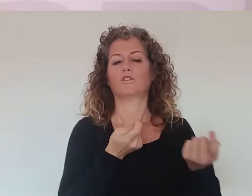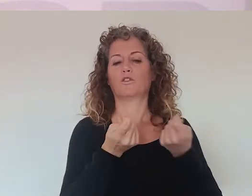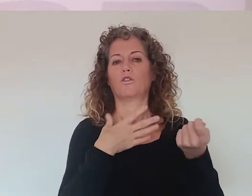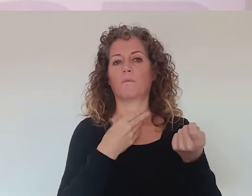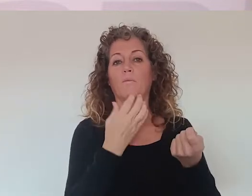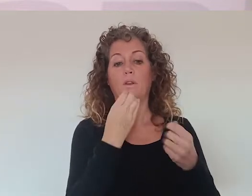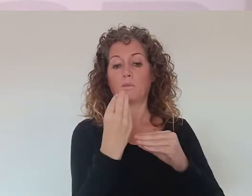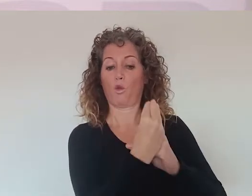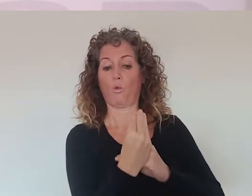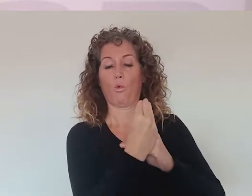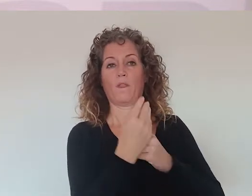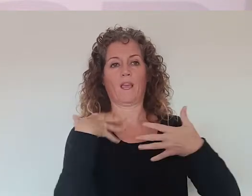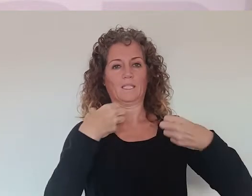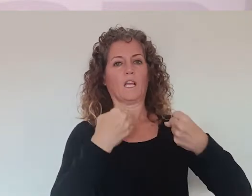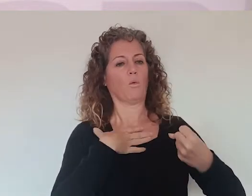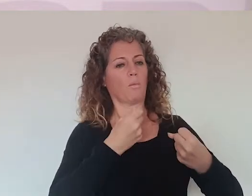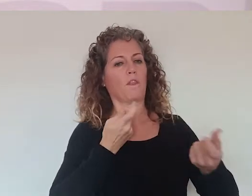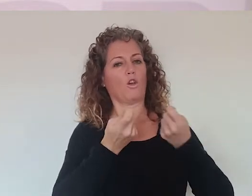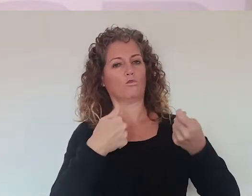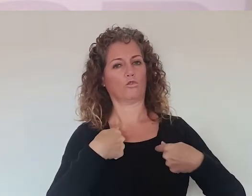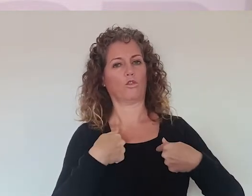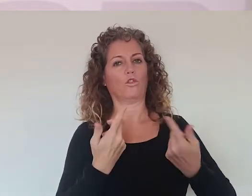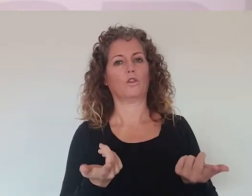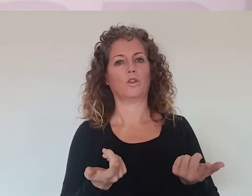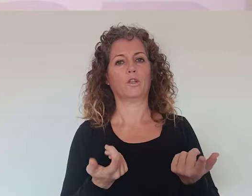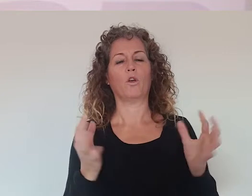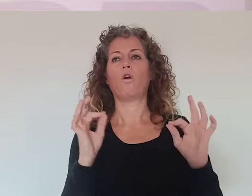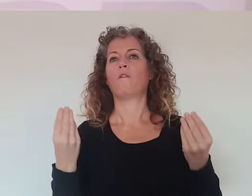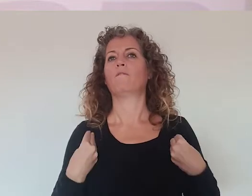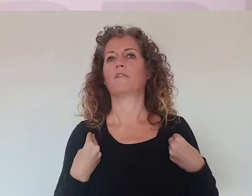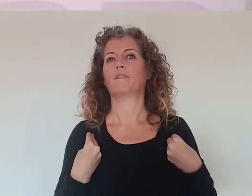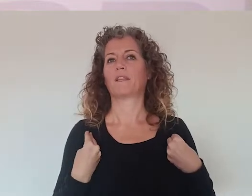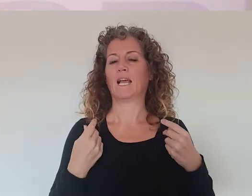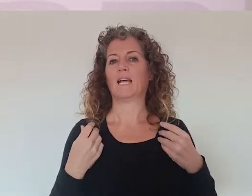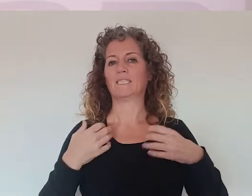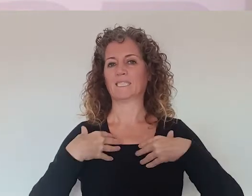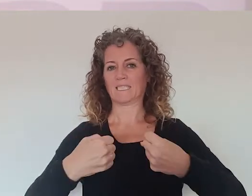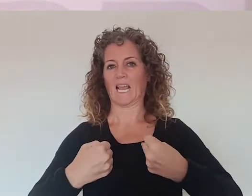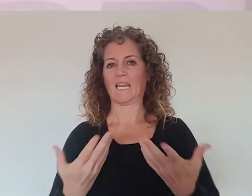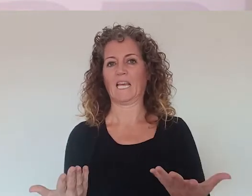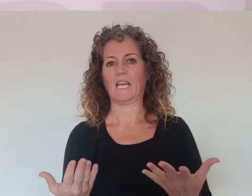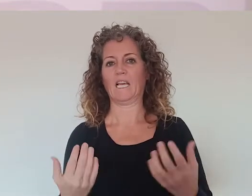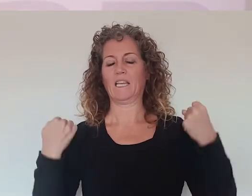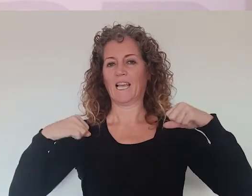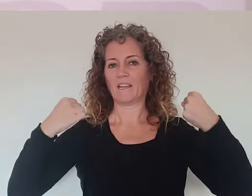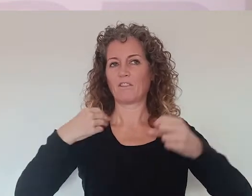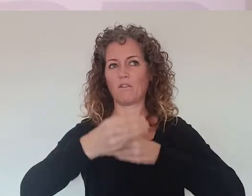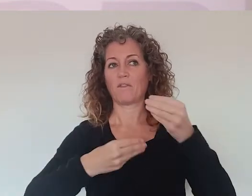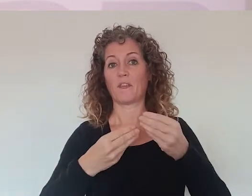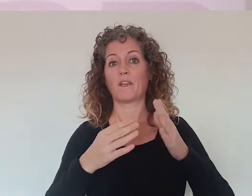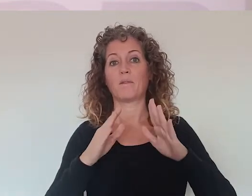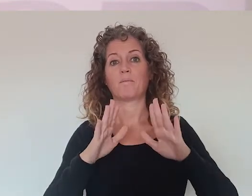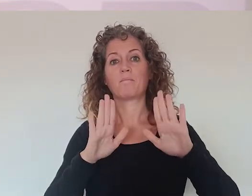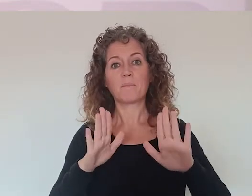que cumplimos años, ¿no? Algunas cosas están en nuestra mano, como por ejemplo cuidarnos, cuidar nuestra salud, hacer una vida